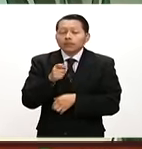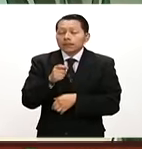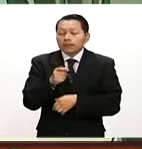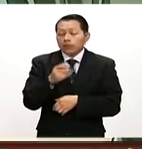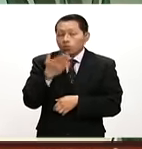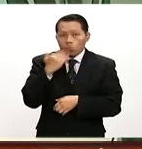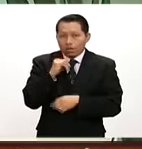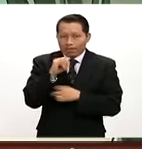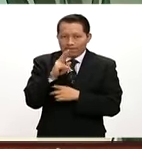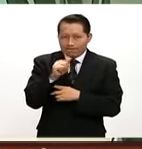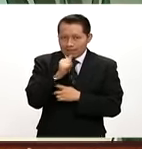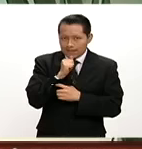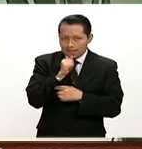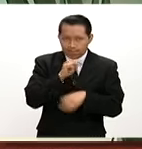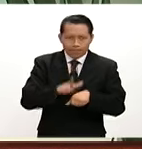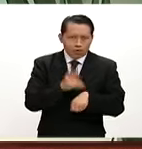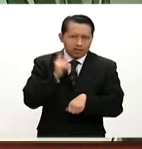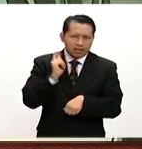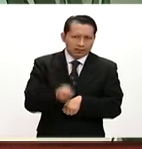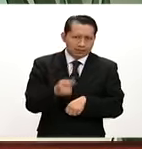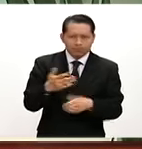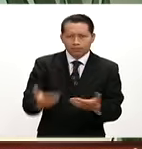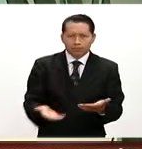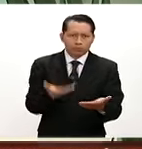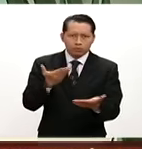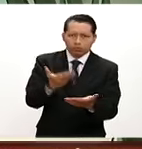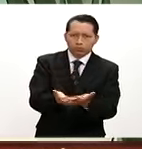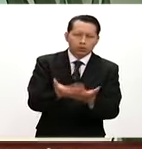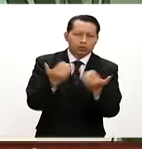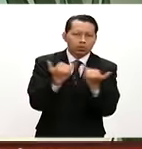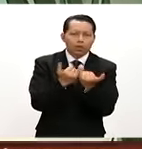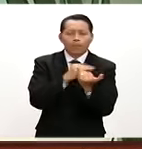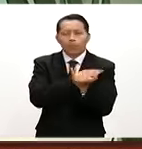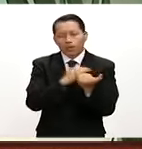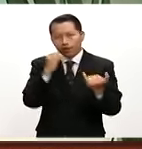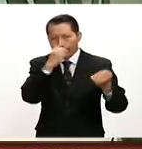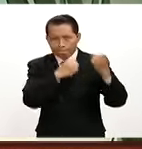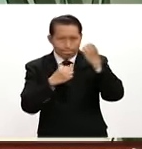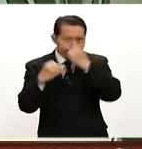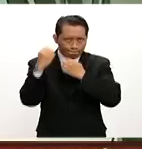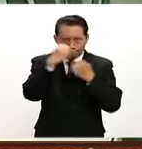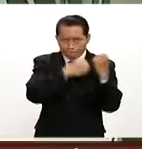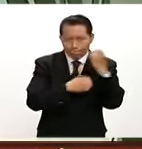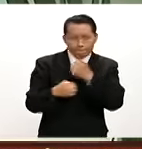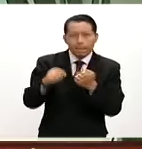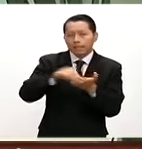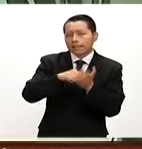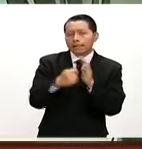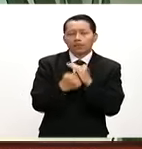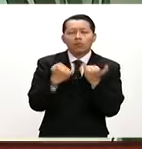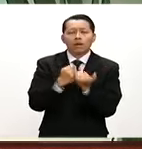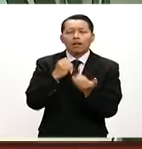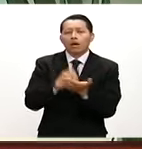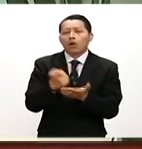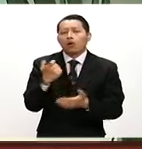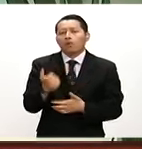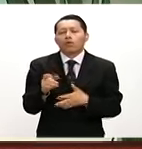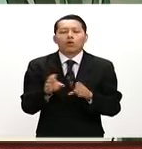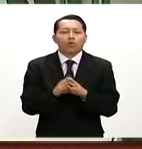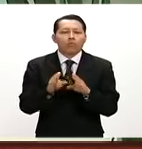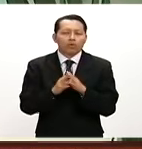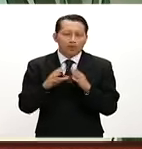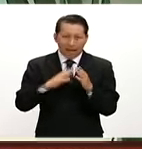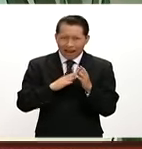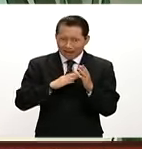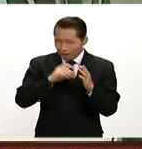por resultar ser la propuesta que al ser evaluada técnica y económicamente, cumplió